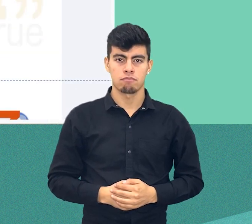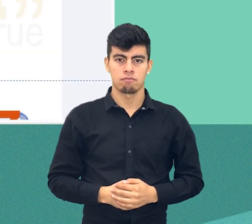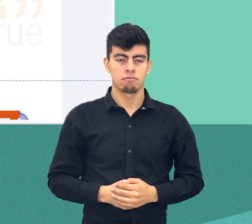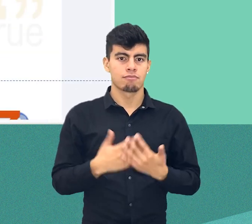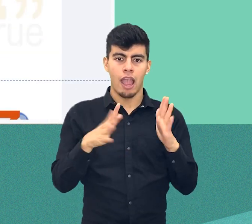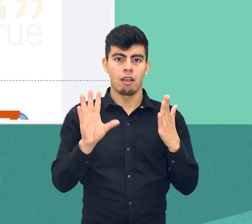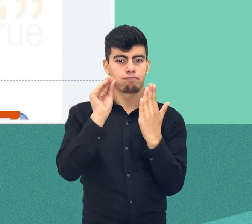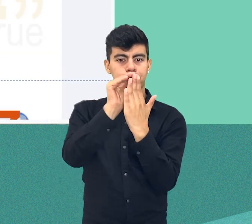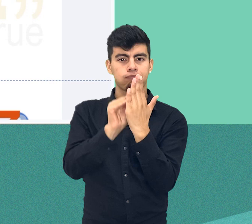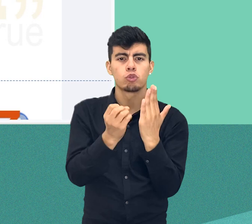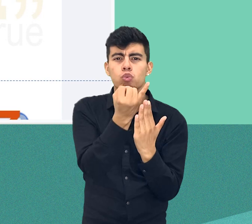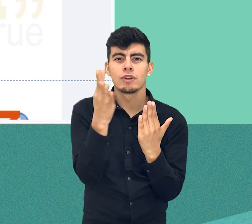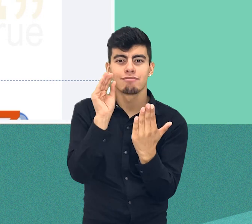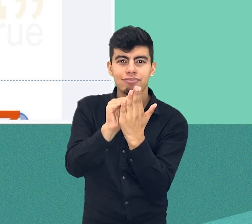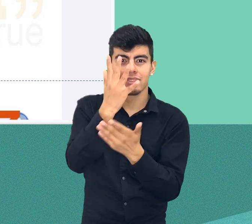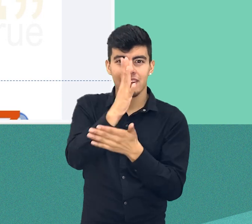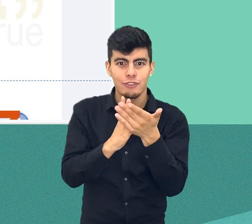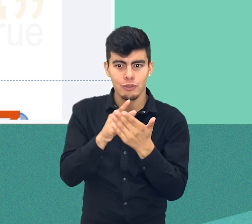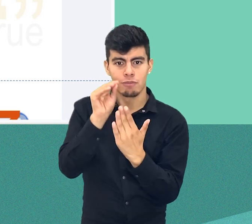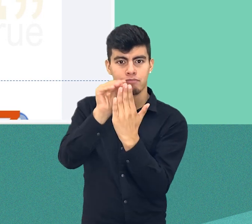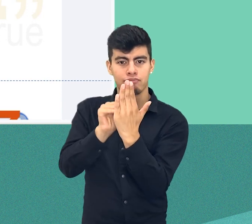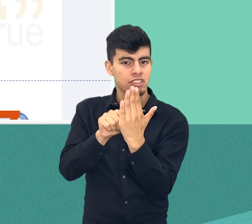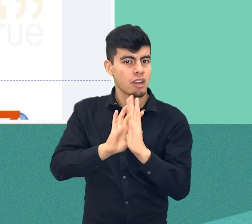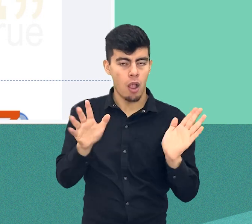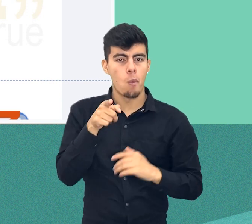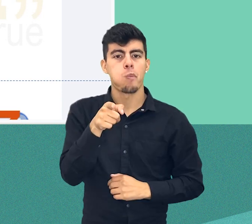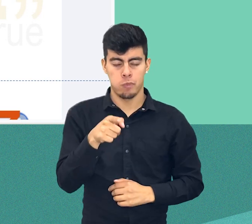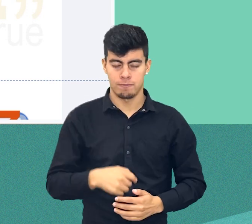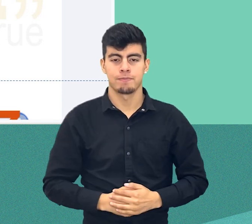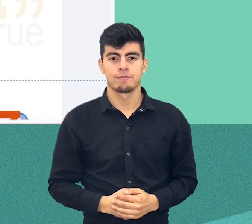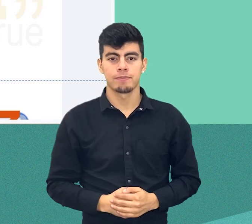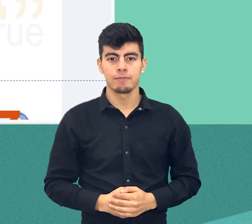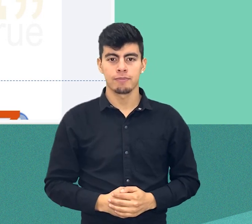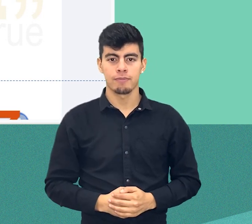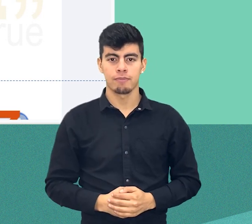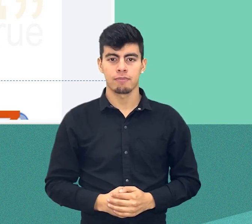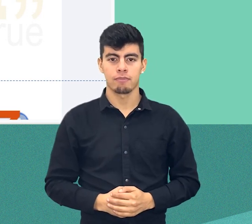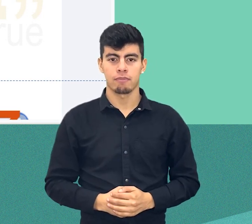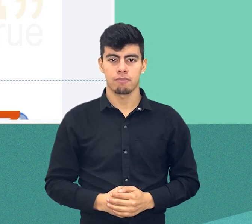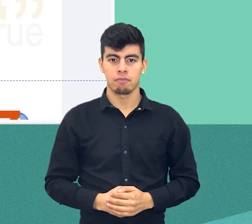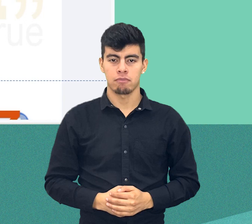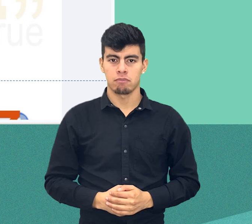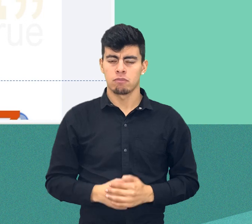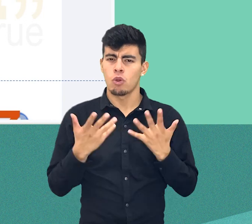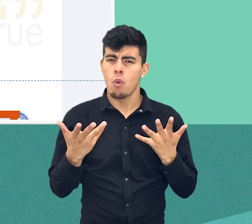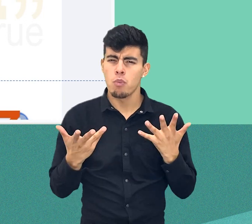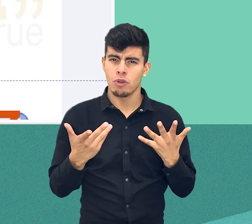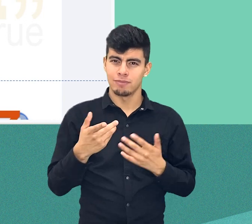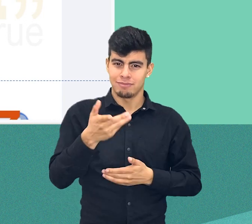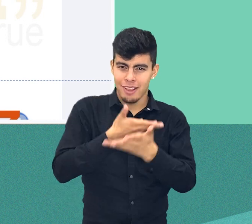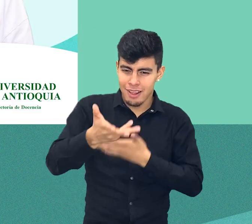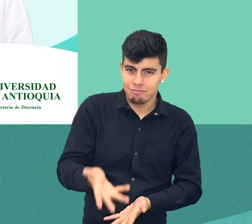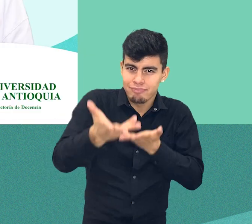A continuación, conoceremos dónde ubicar la calificación y retroalimentación en las actividades tipo foro, tarea y